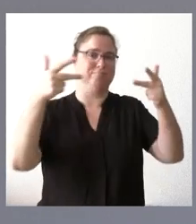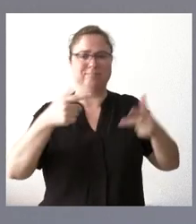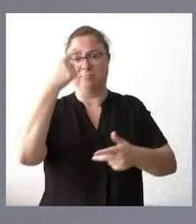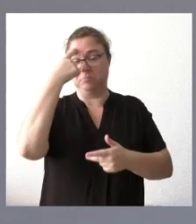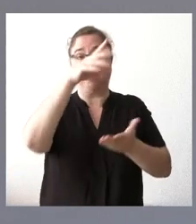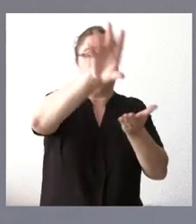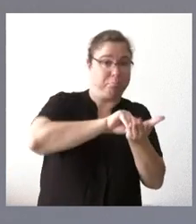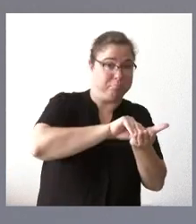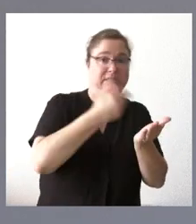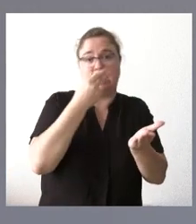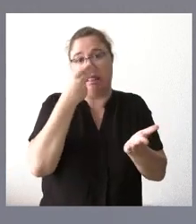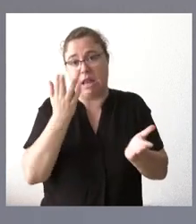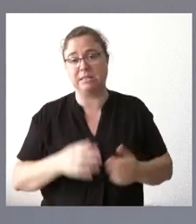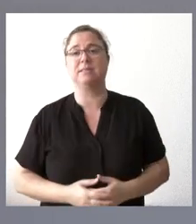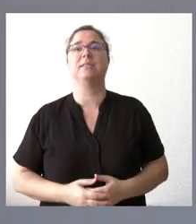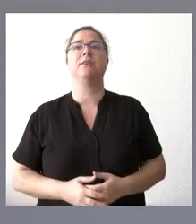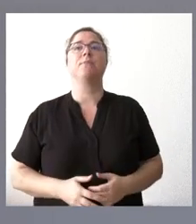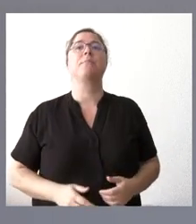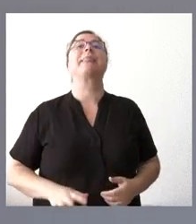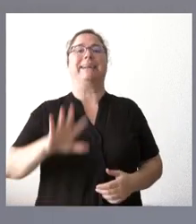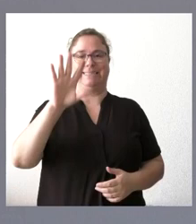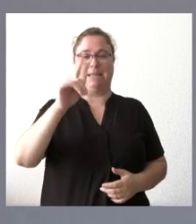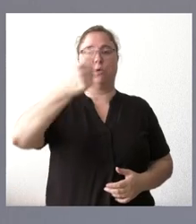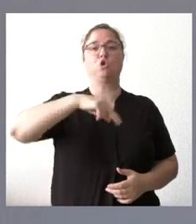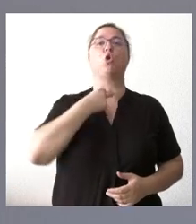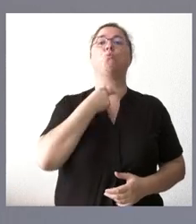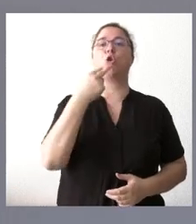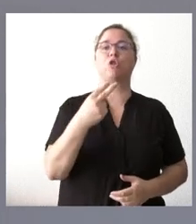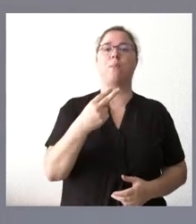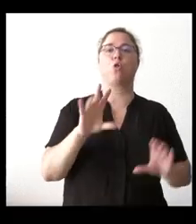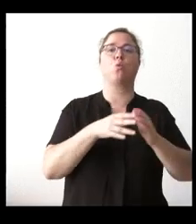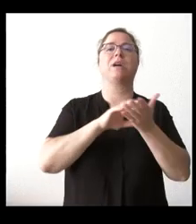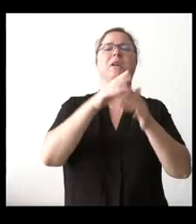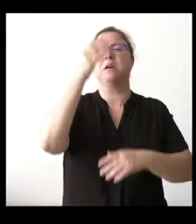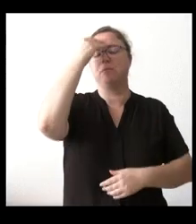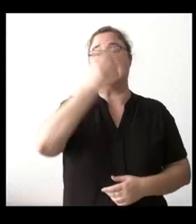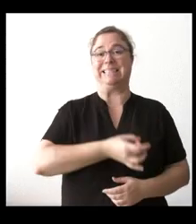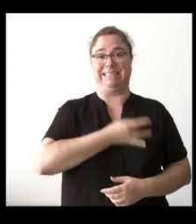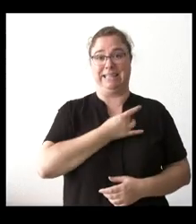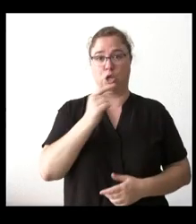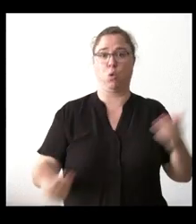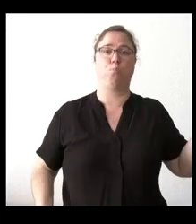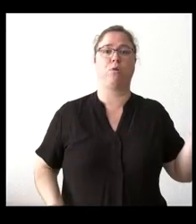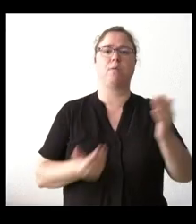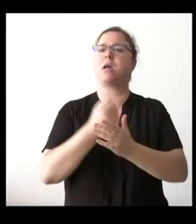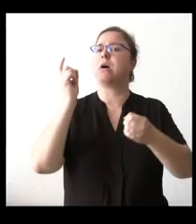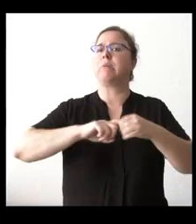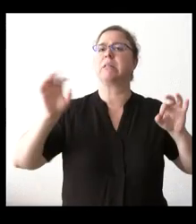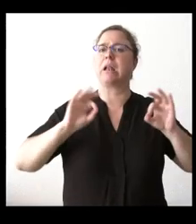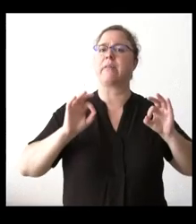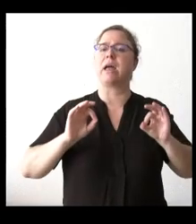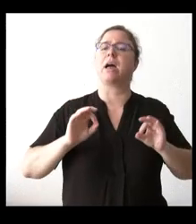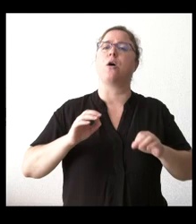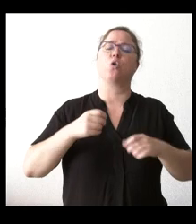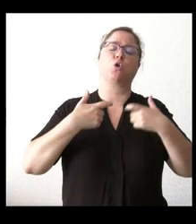les pueda ser de interés. Sí, como portavoz de la Junta, ¿cómo interpreta que los sindicatos no hayan asistido esta mañana a la permanente del Consejo General de Empleo?